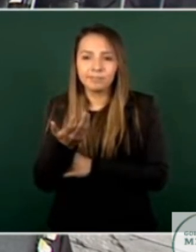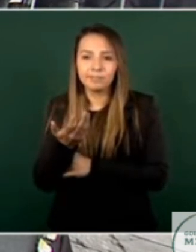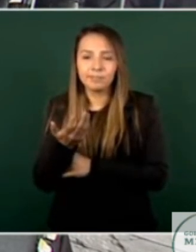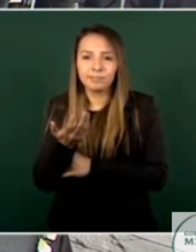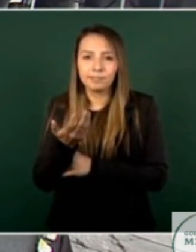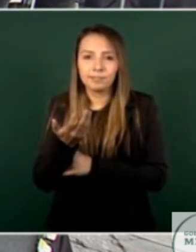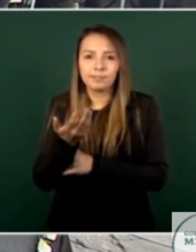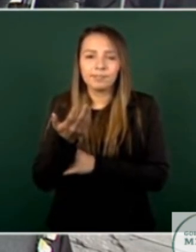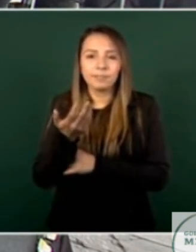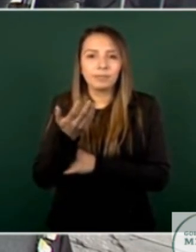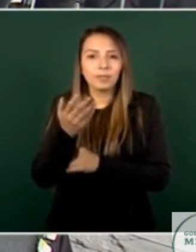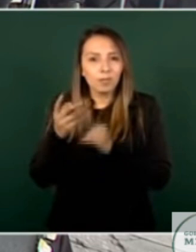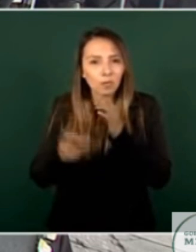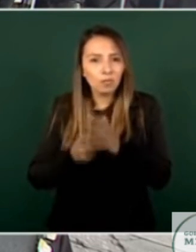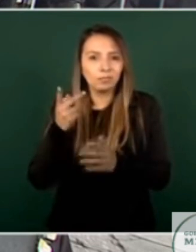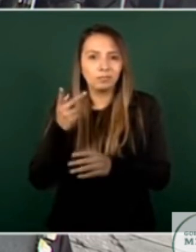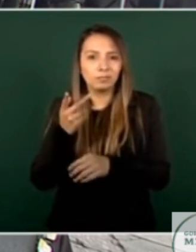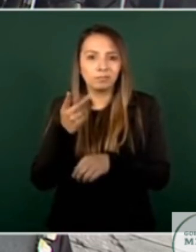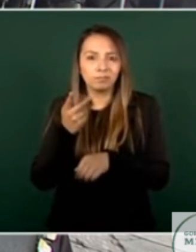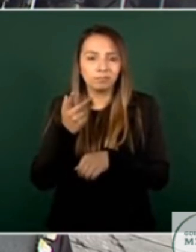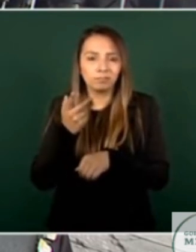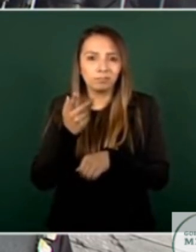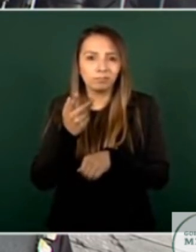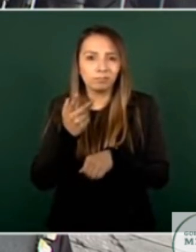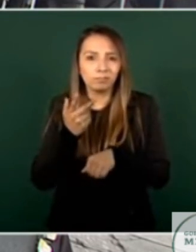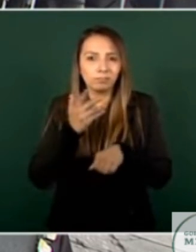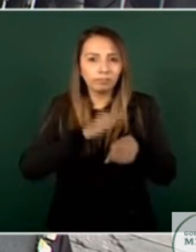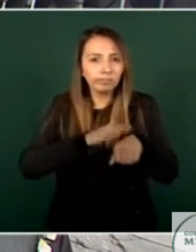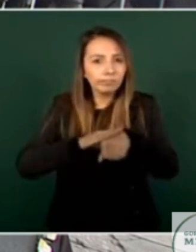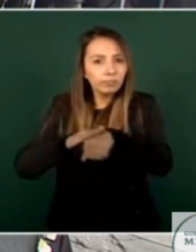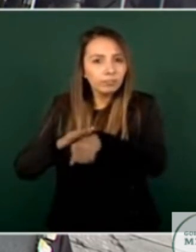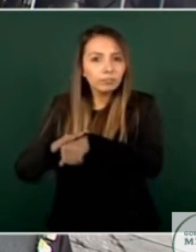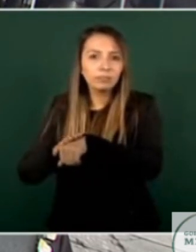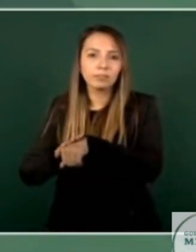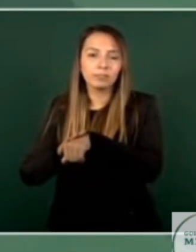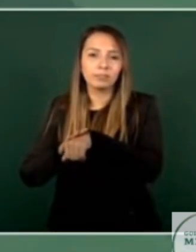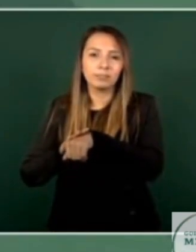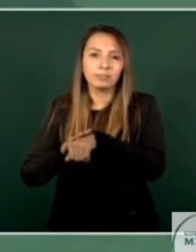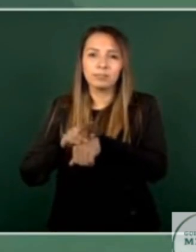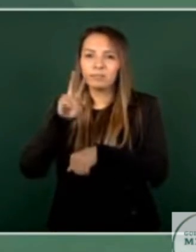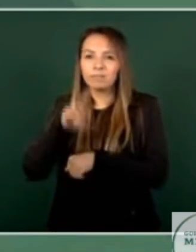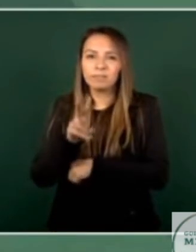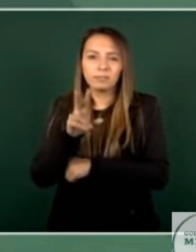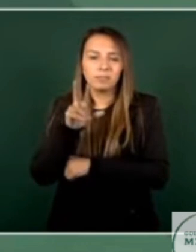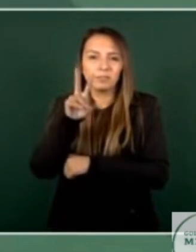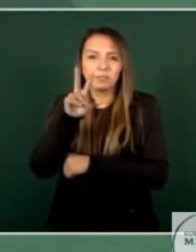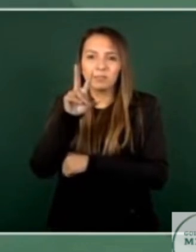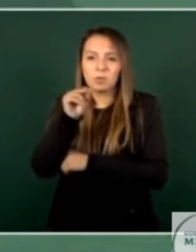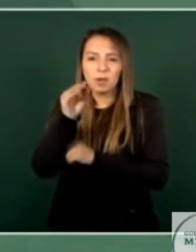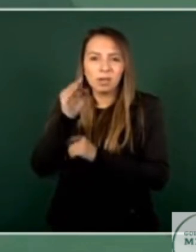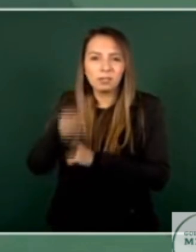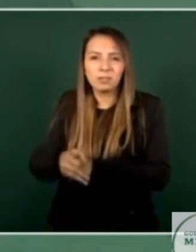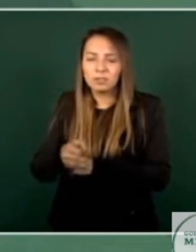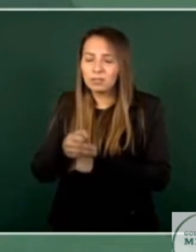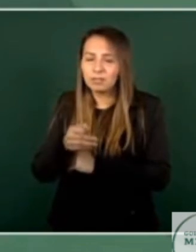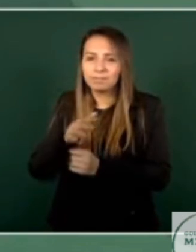reitere el que no se permite impunidad